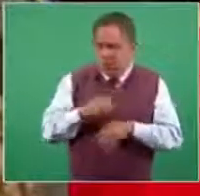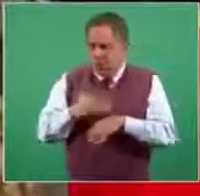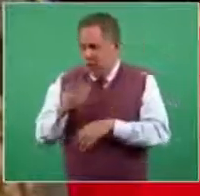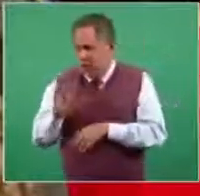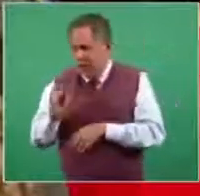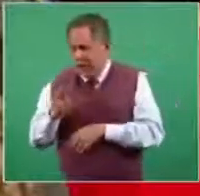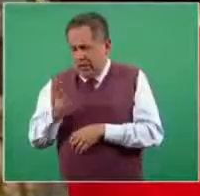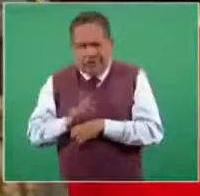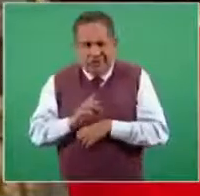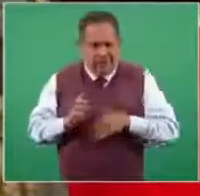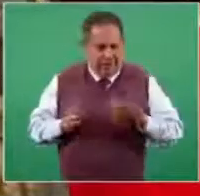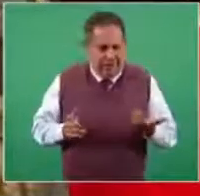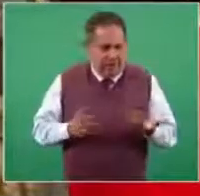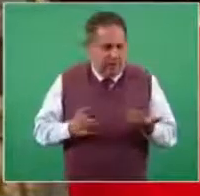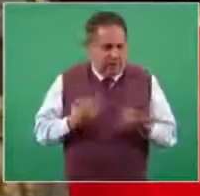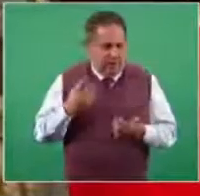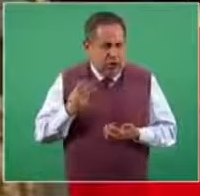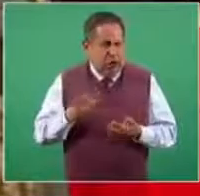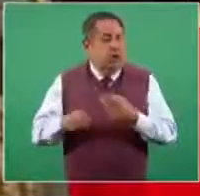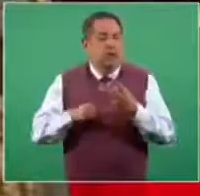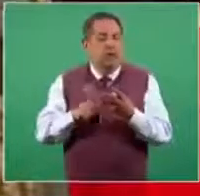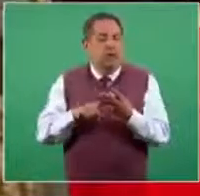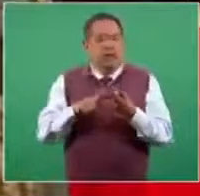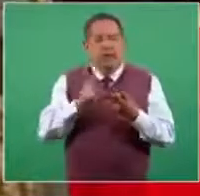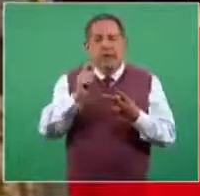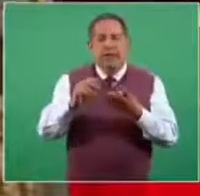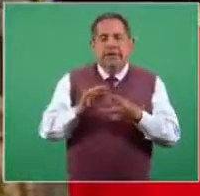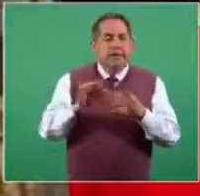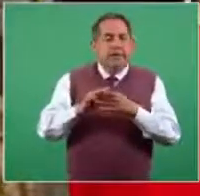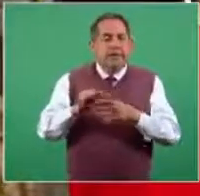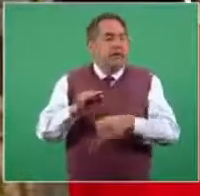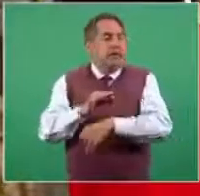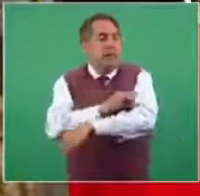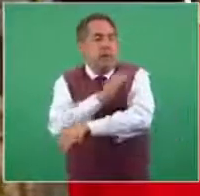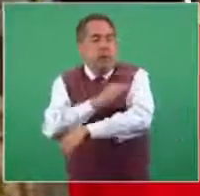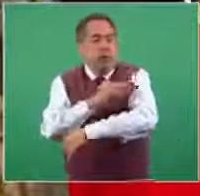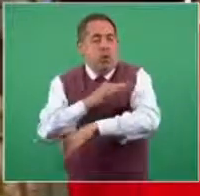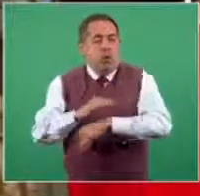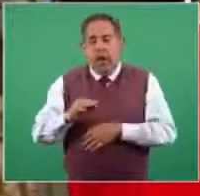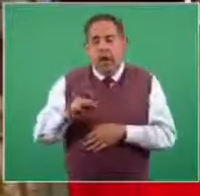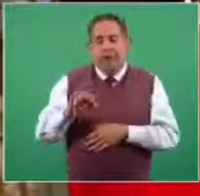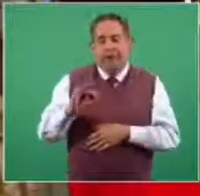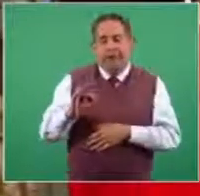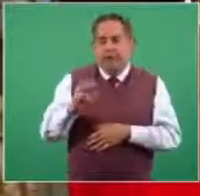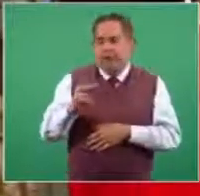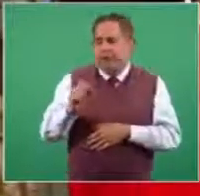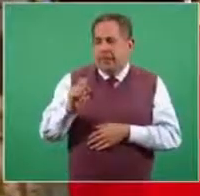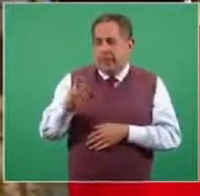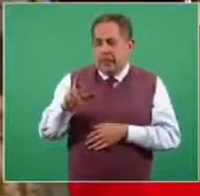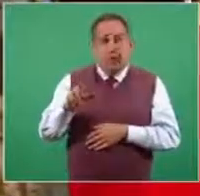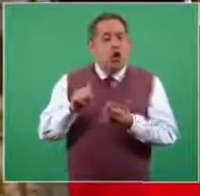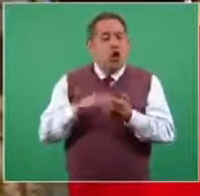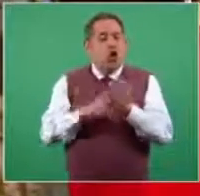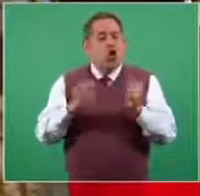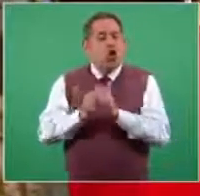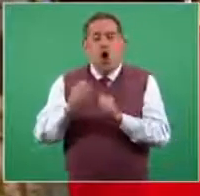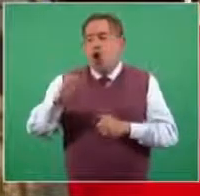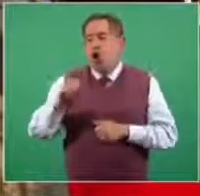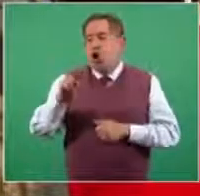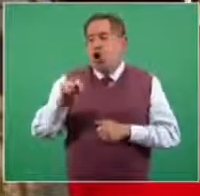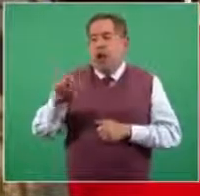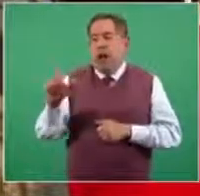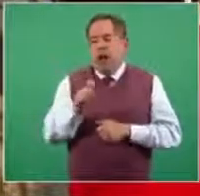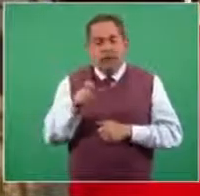42 días? Y sobre lo que había comentado de la vacuna Pfizer a través del mecanismo COVAX. Dijo que iban a